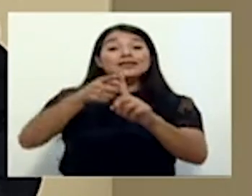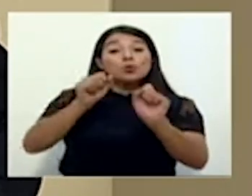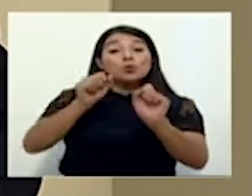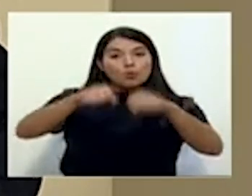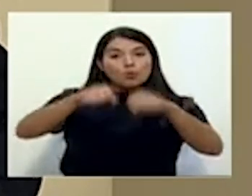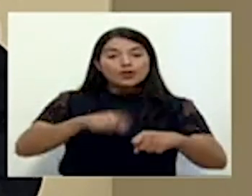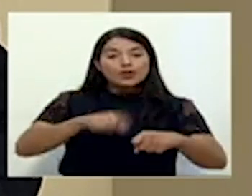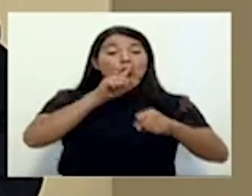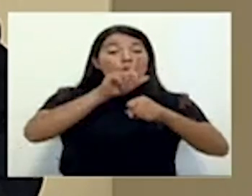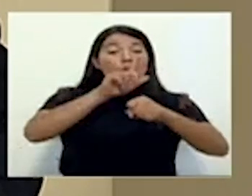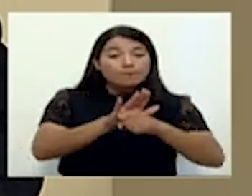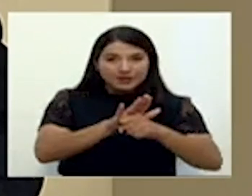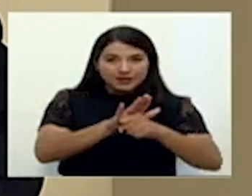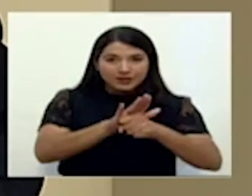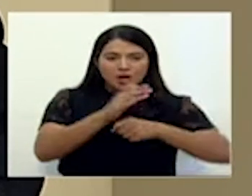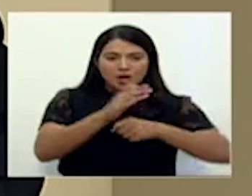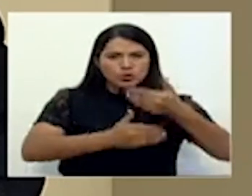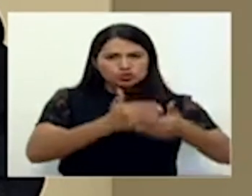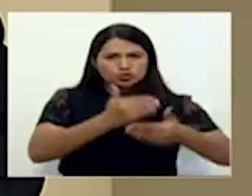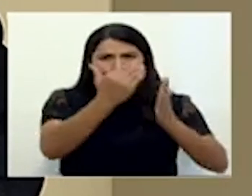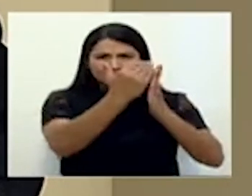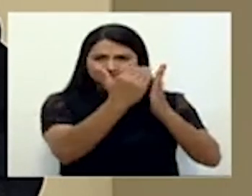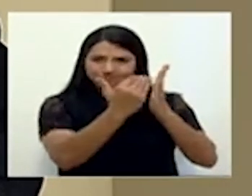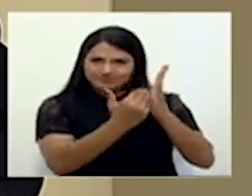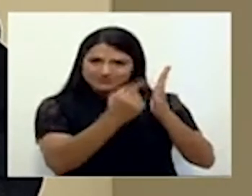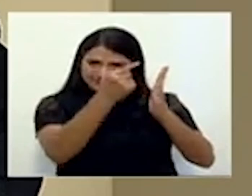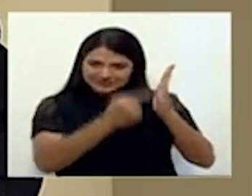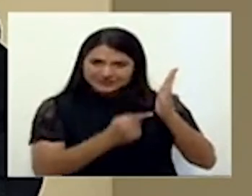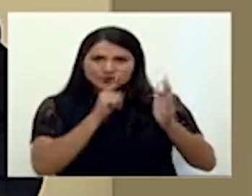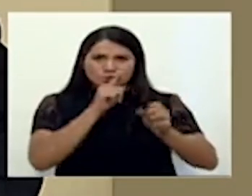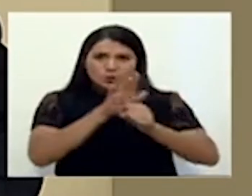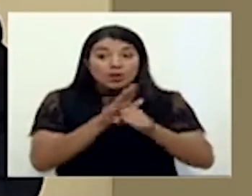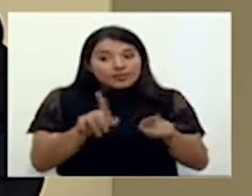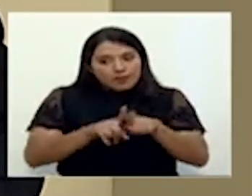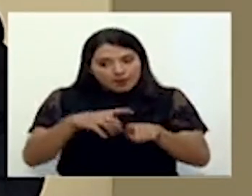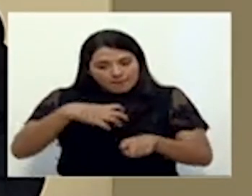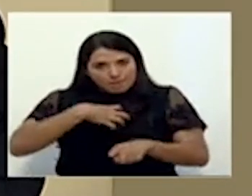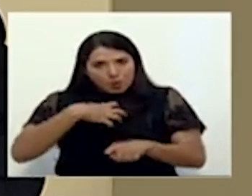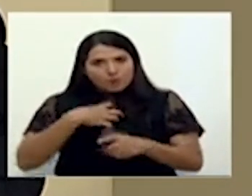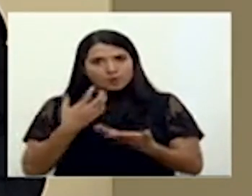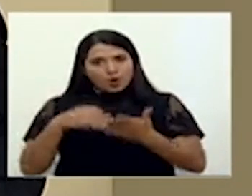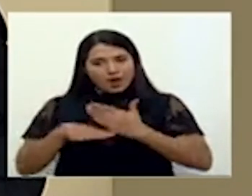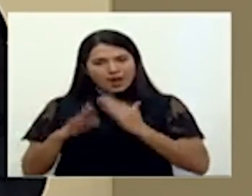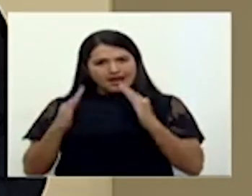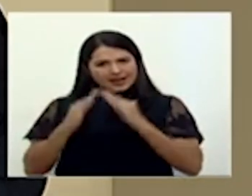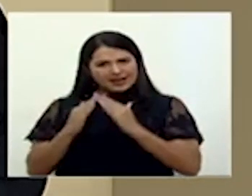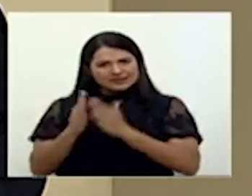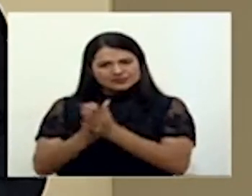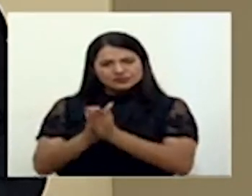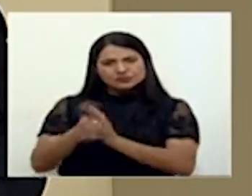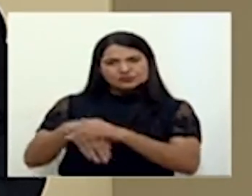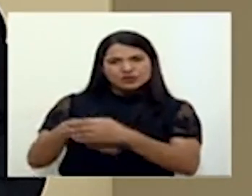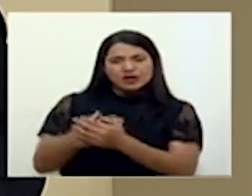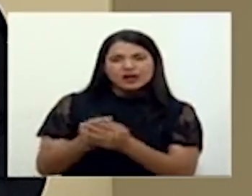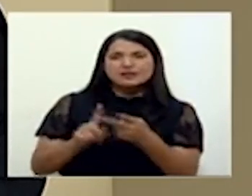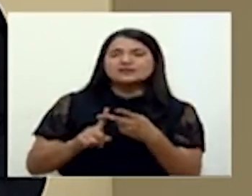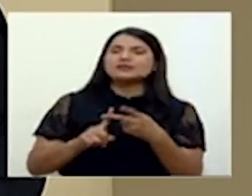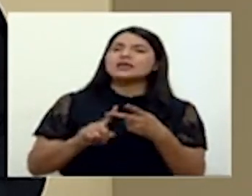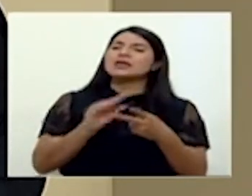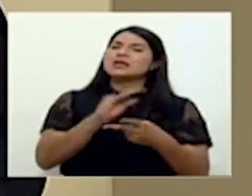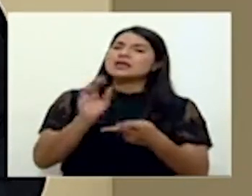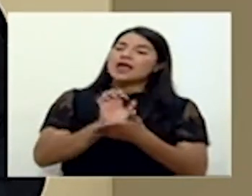protocolos, cumplirlos y también seguir el propio protocolo, el familiar, el de lavado de manos, el de evitar